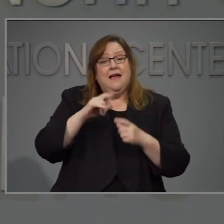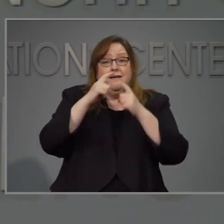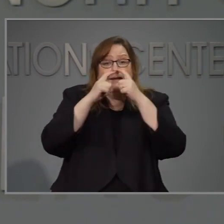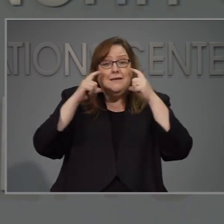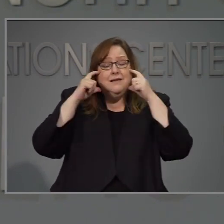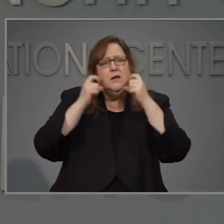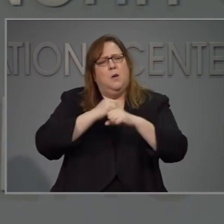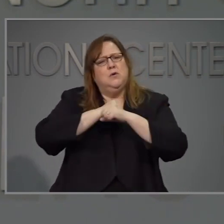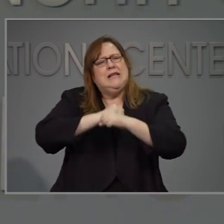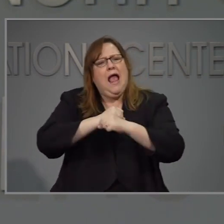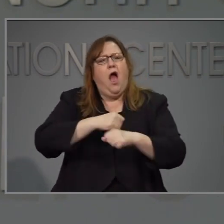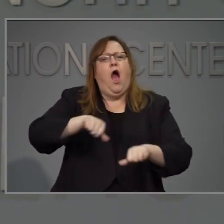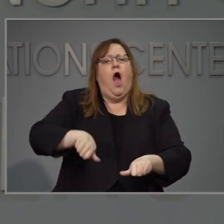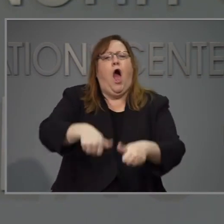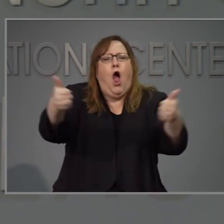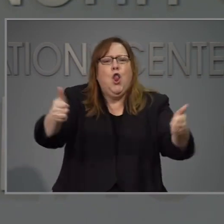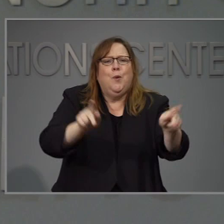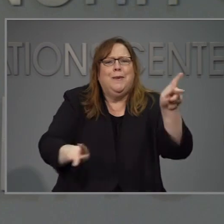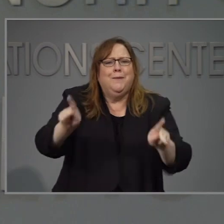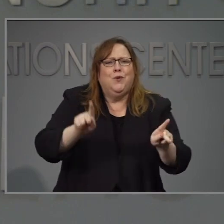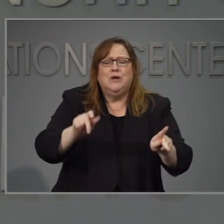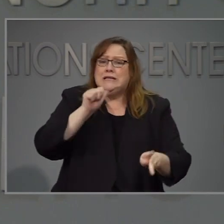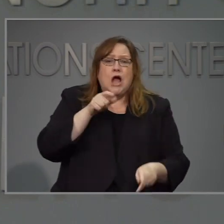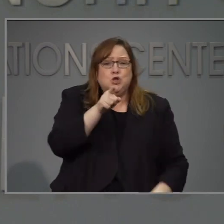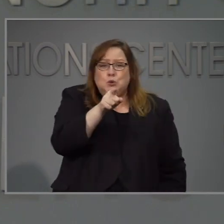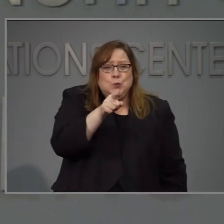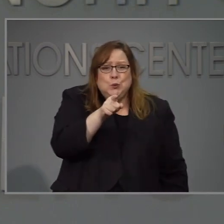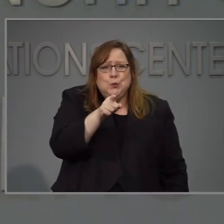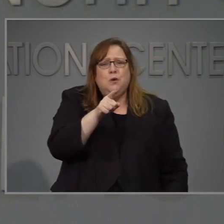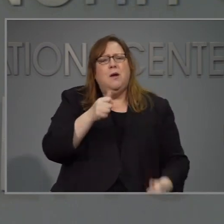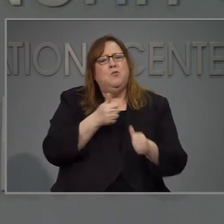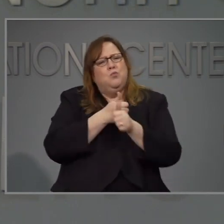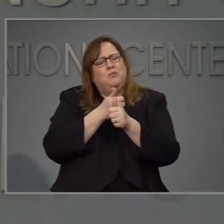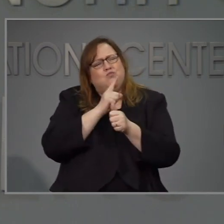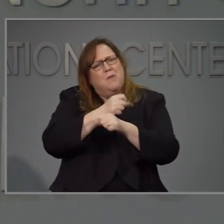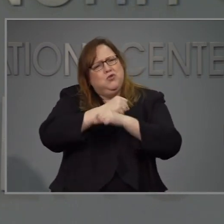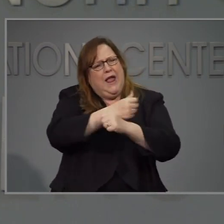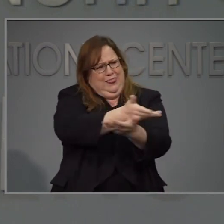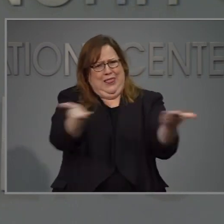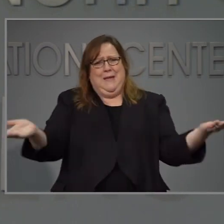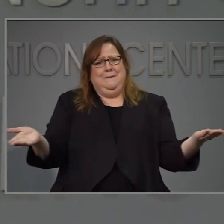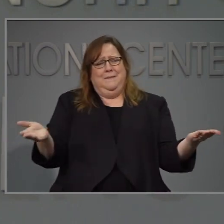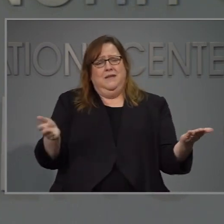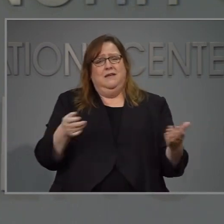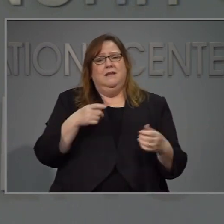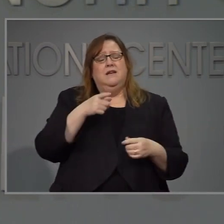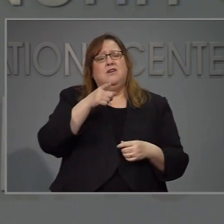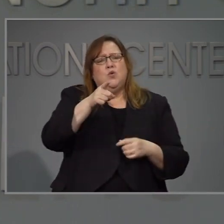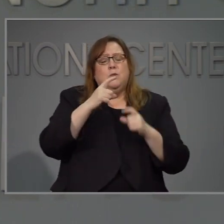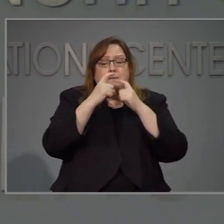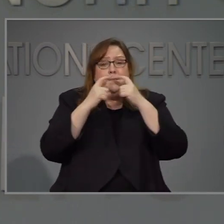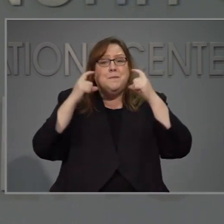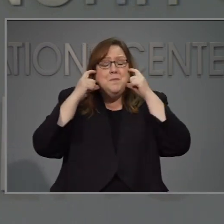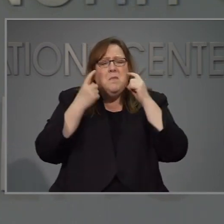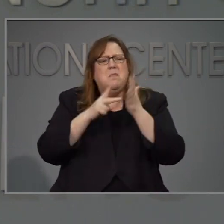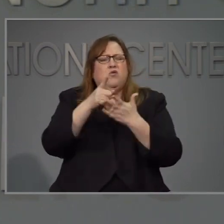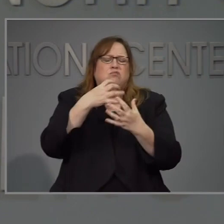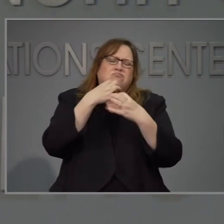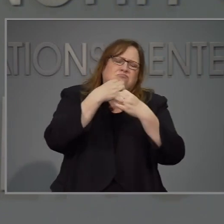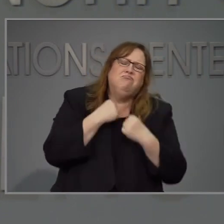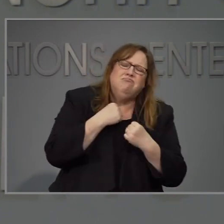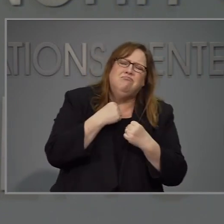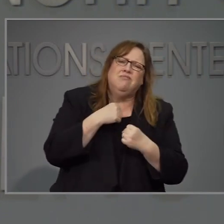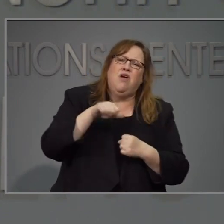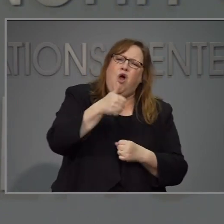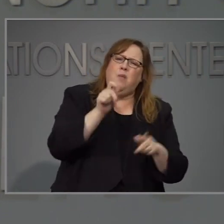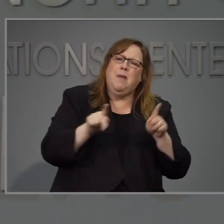sepa. un cubrebocas significa ser fuerte y demostrar compasión a otros usar un cubrebocas significa